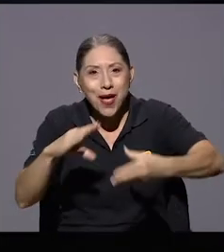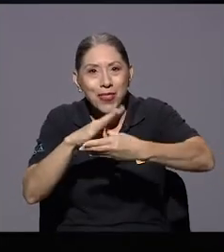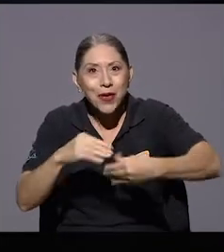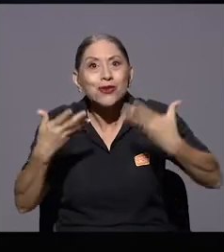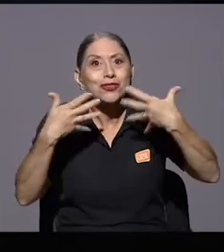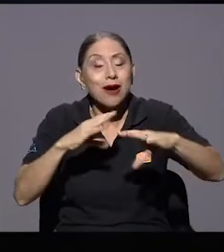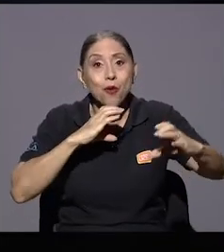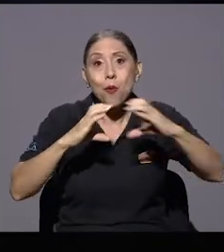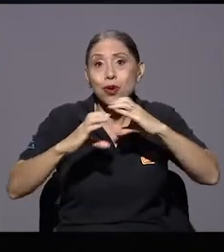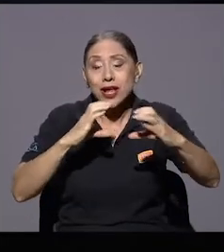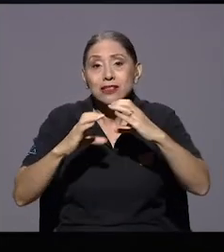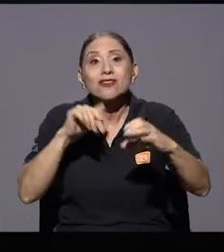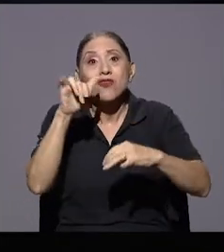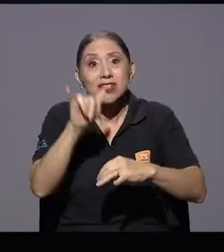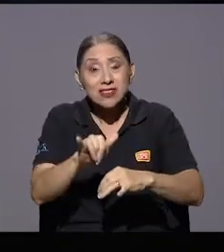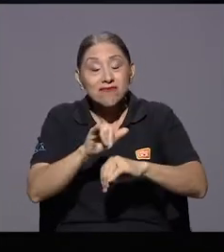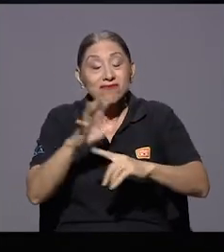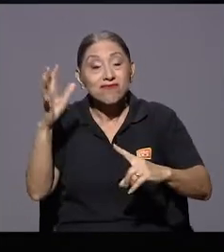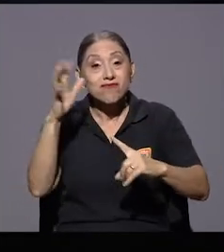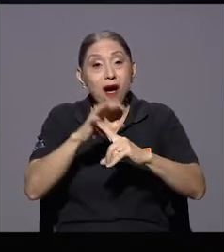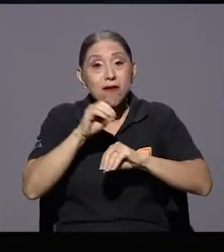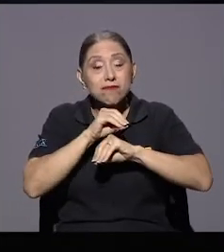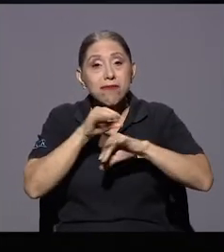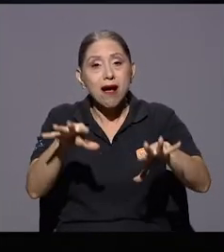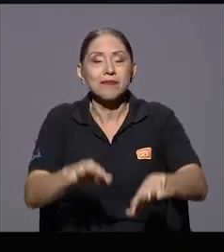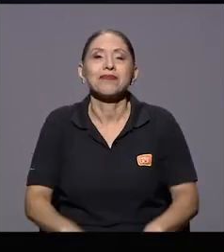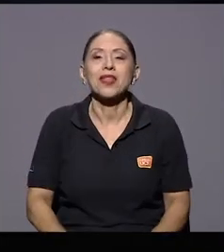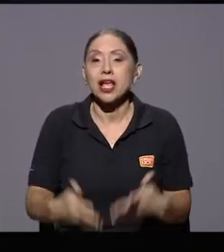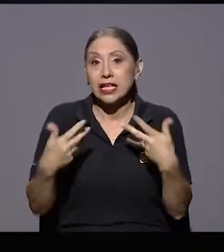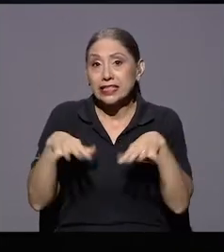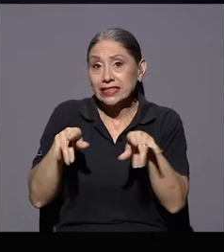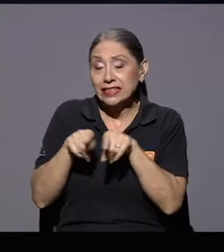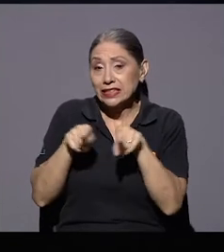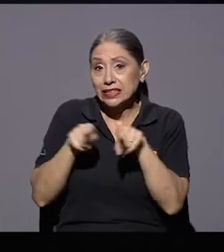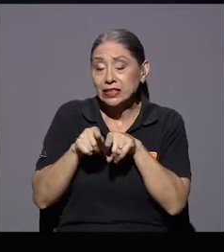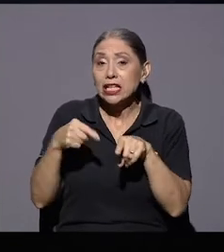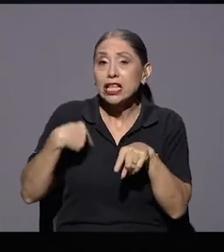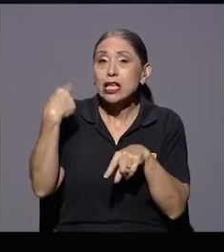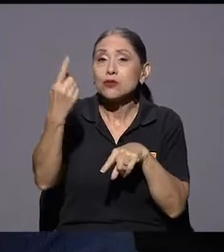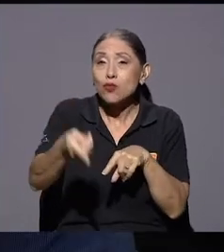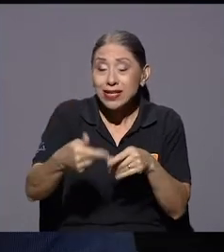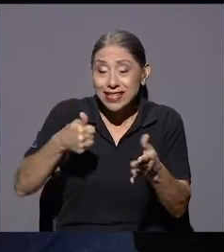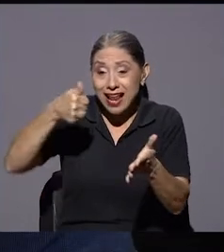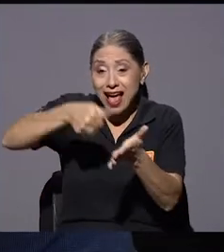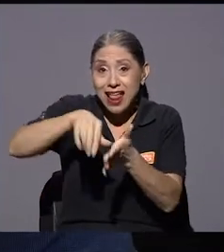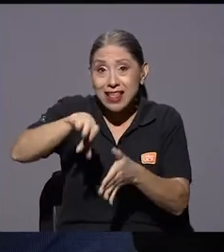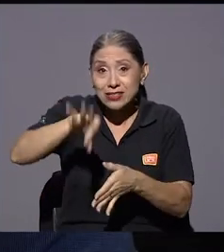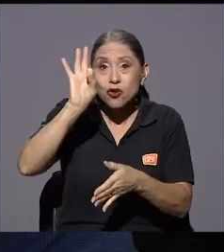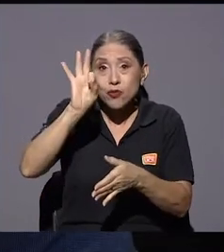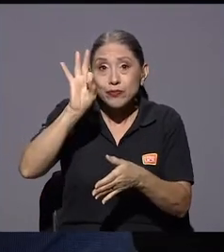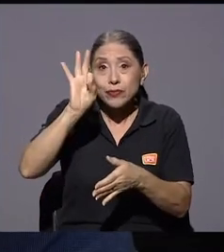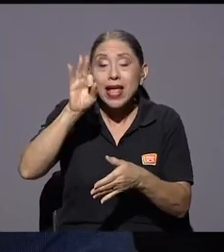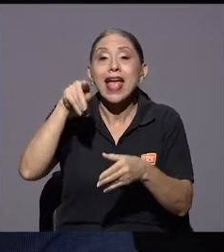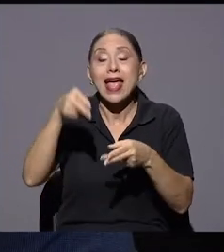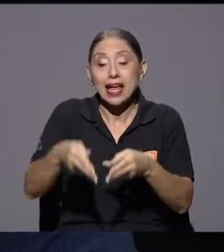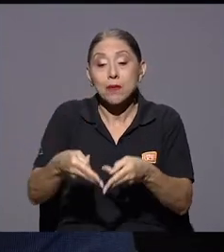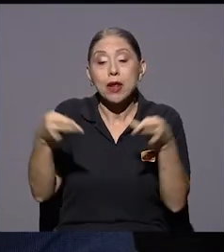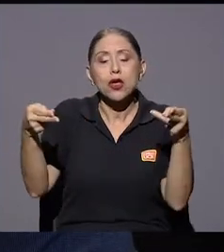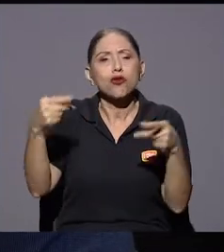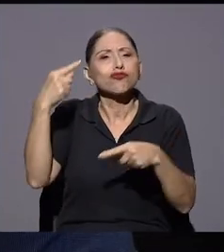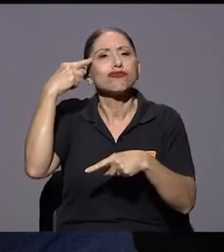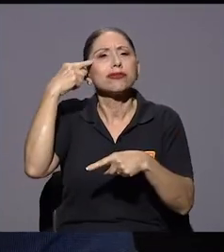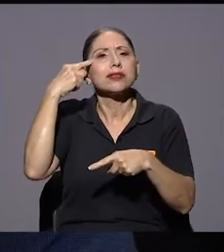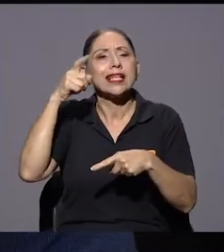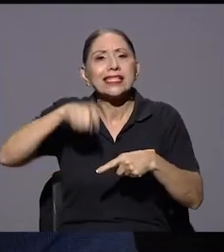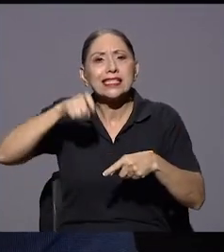de la comunicación luego de esa elección dentro, a lo interno del periódico se plantea la necesidad de